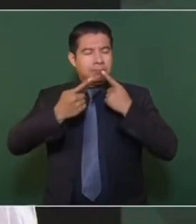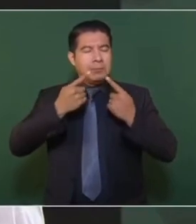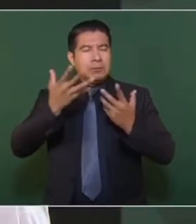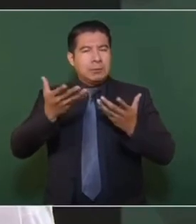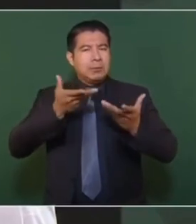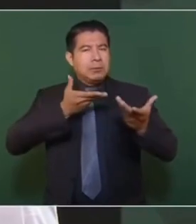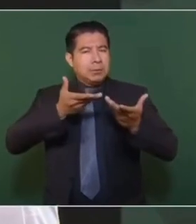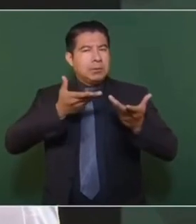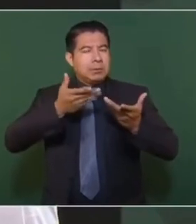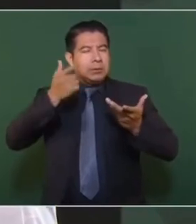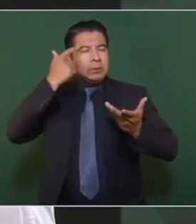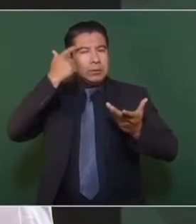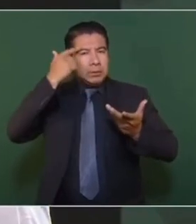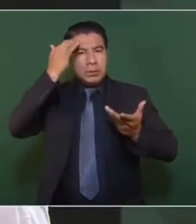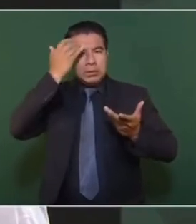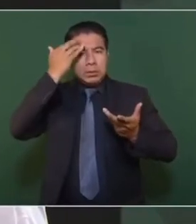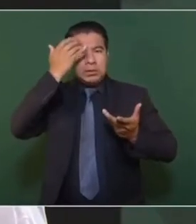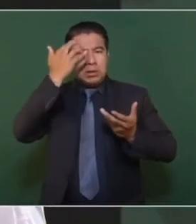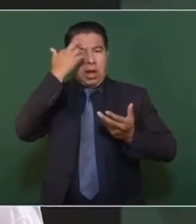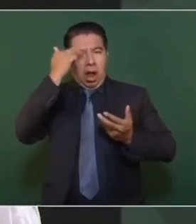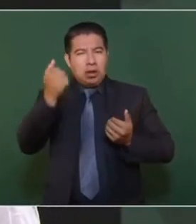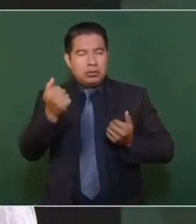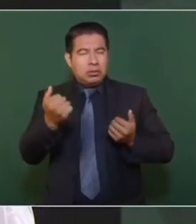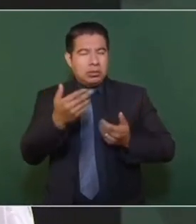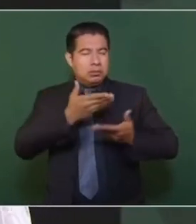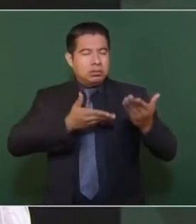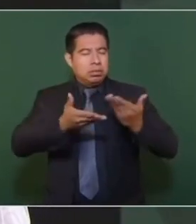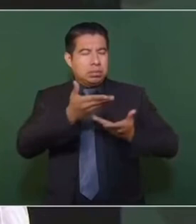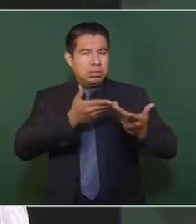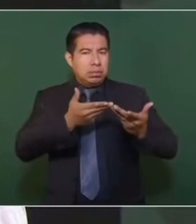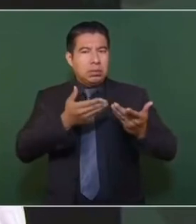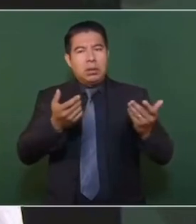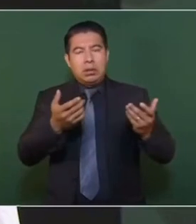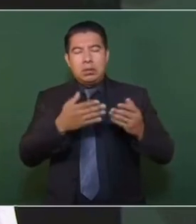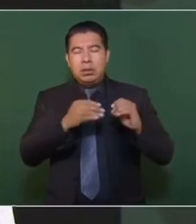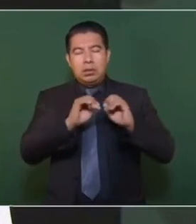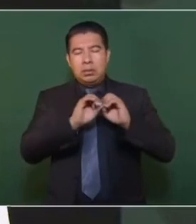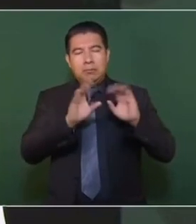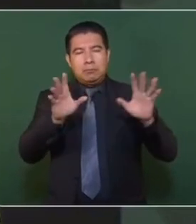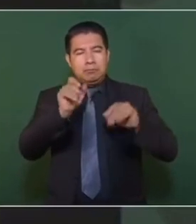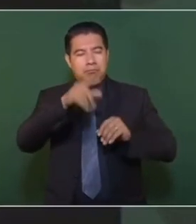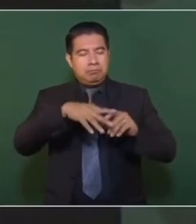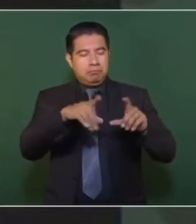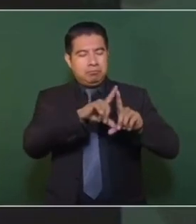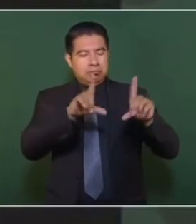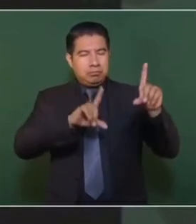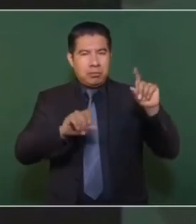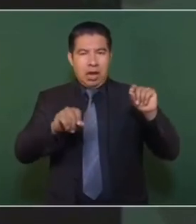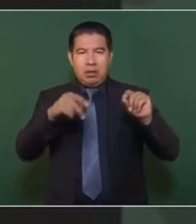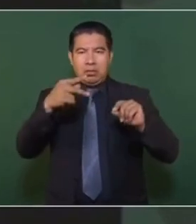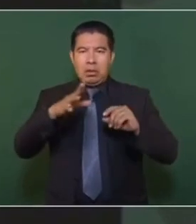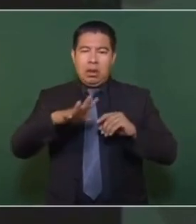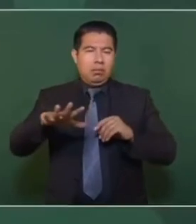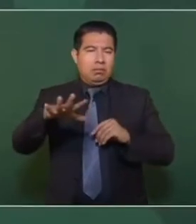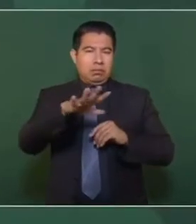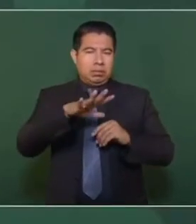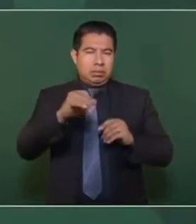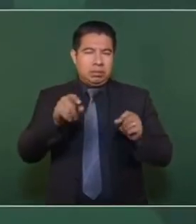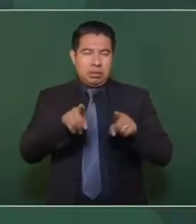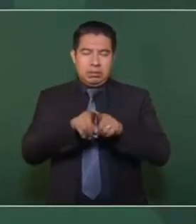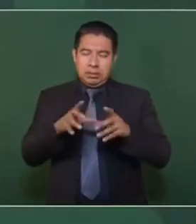resolver todos los asuntos de México, sobre todo